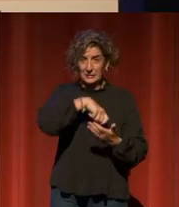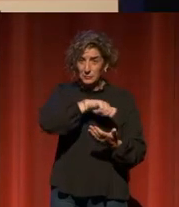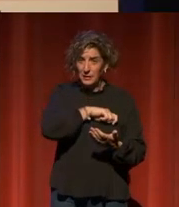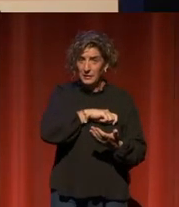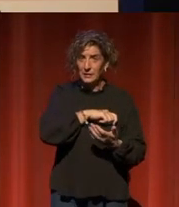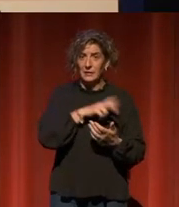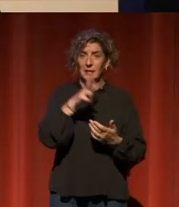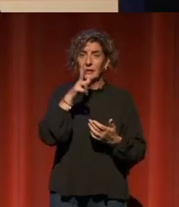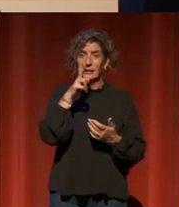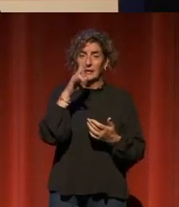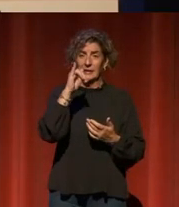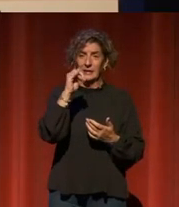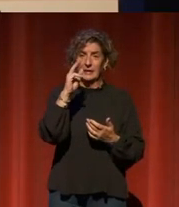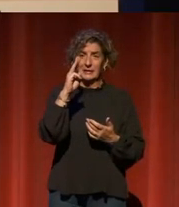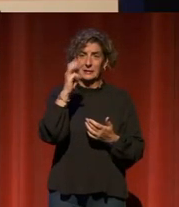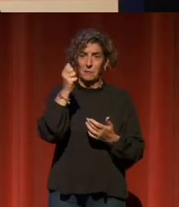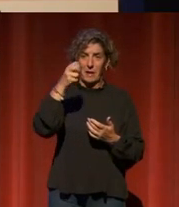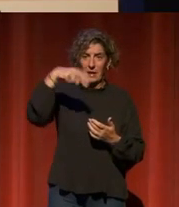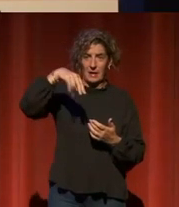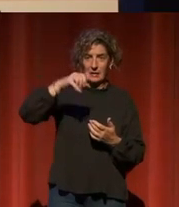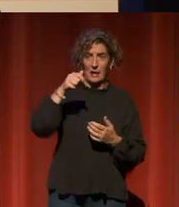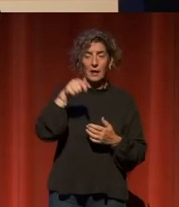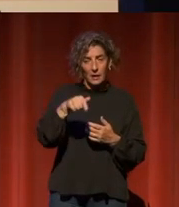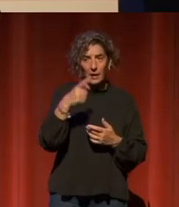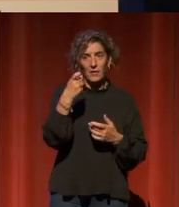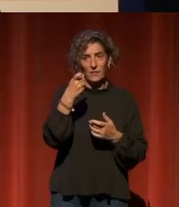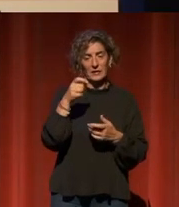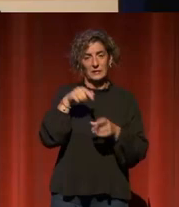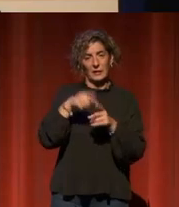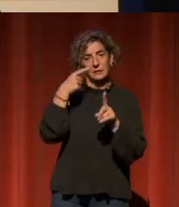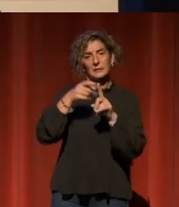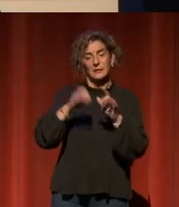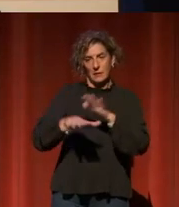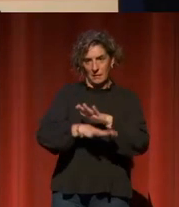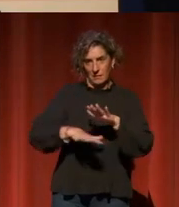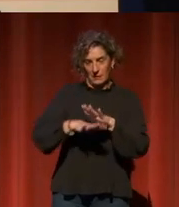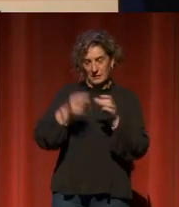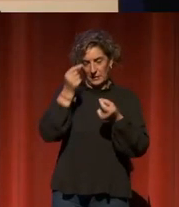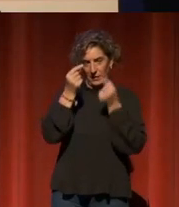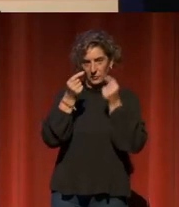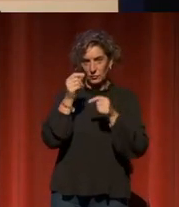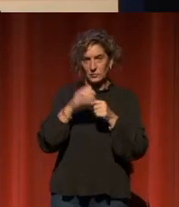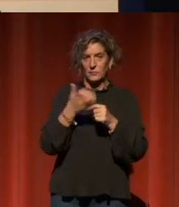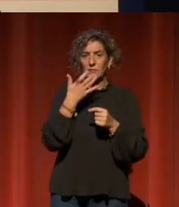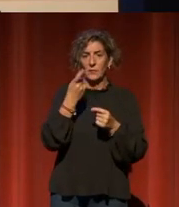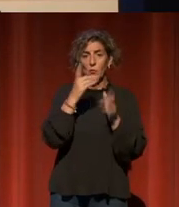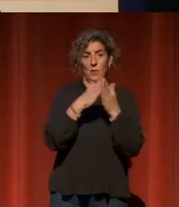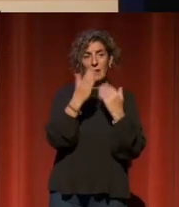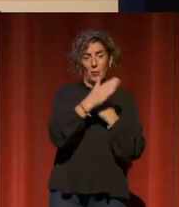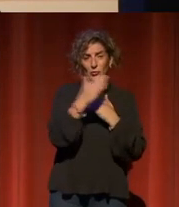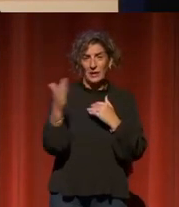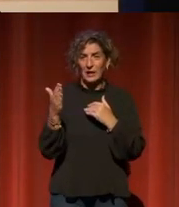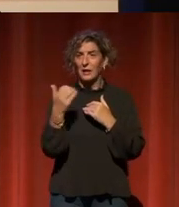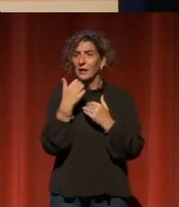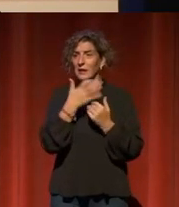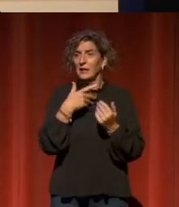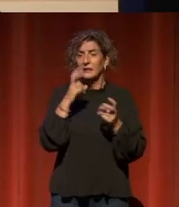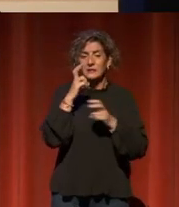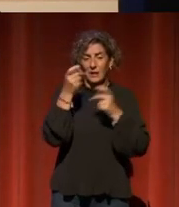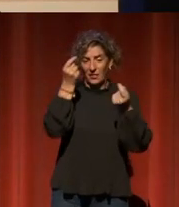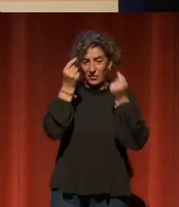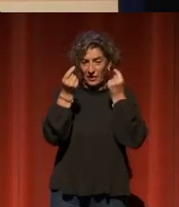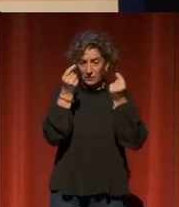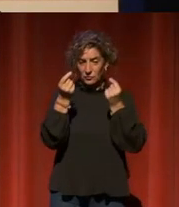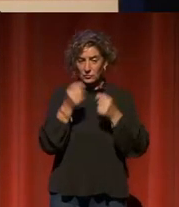hispana y es a quien hay que referirse si a alguna biblioteca tenéis datos